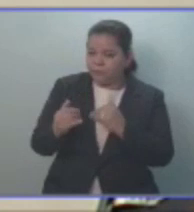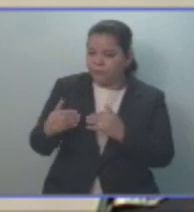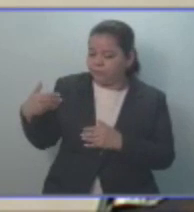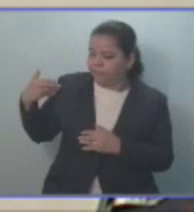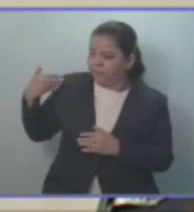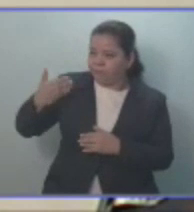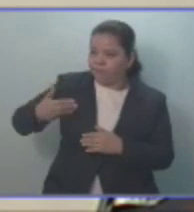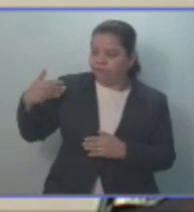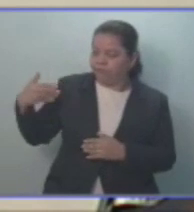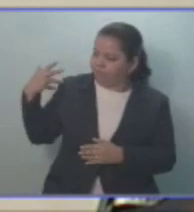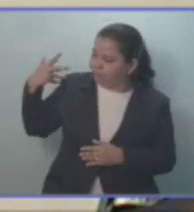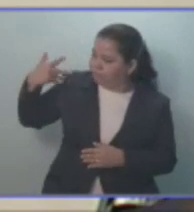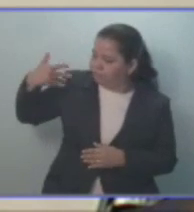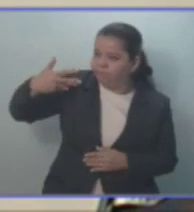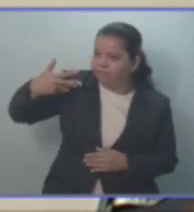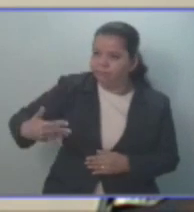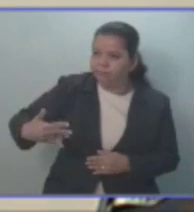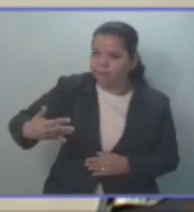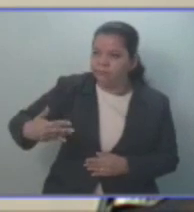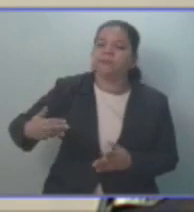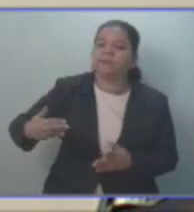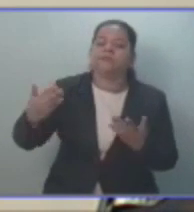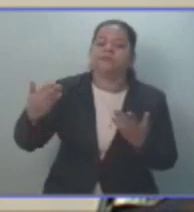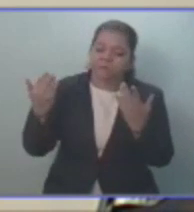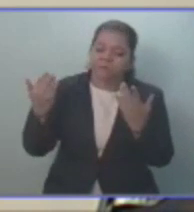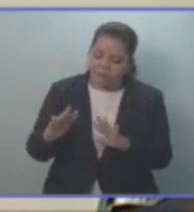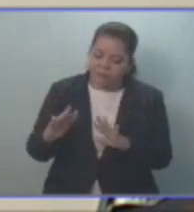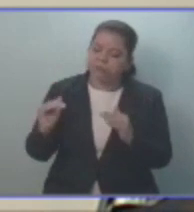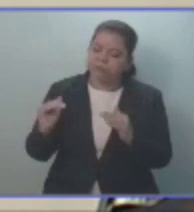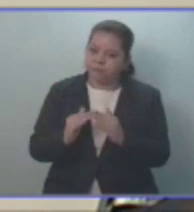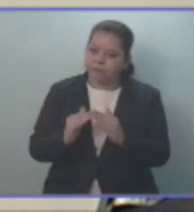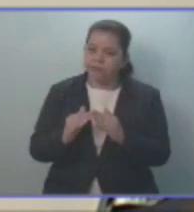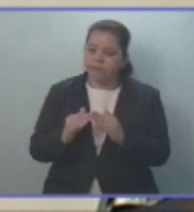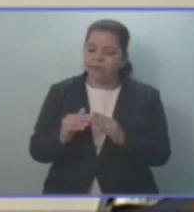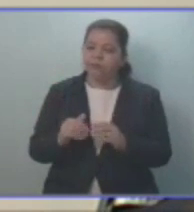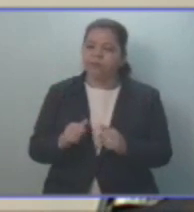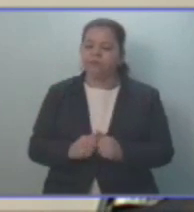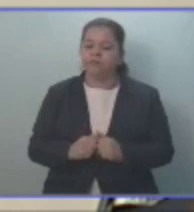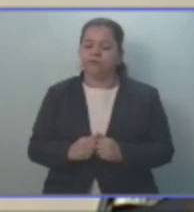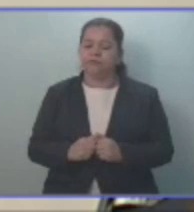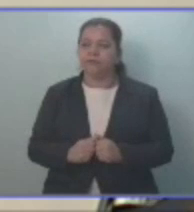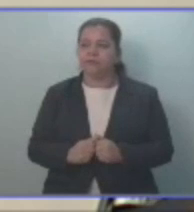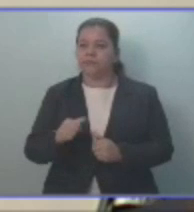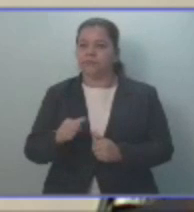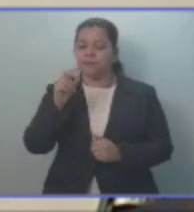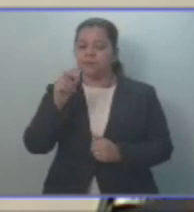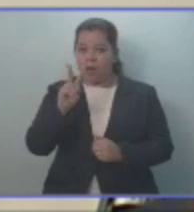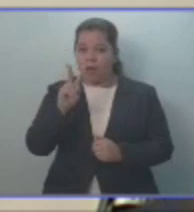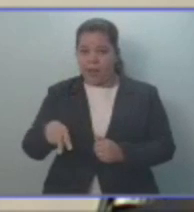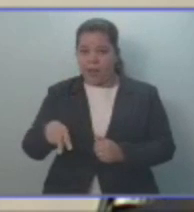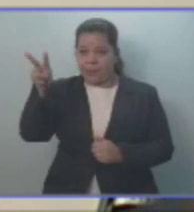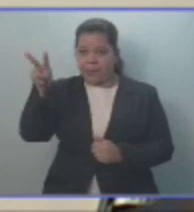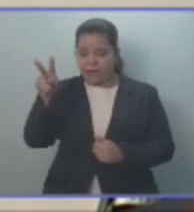haya tenido también el reconocimiento del Vaticano